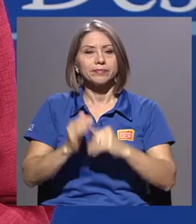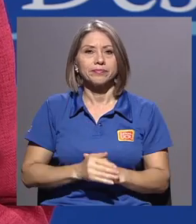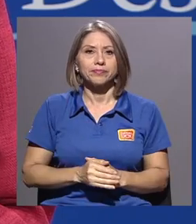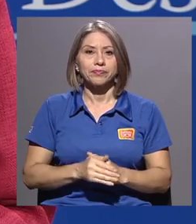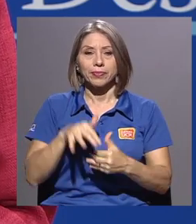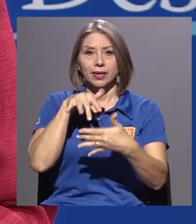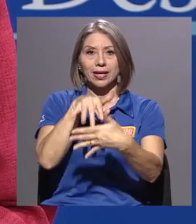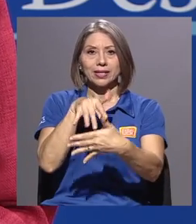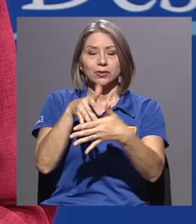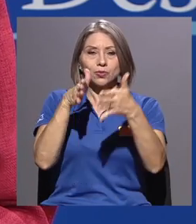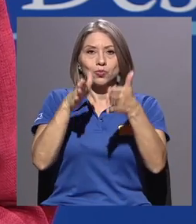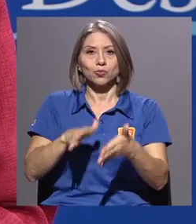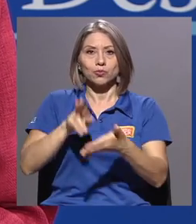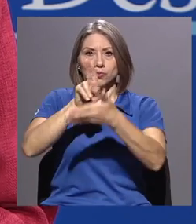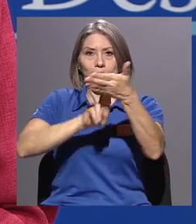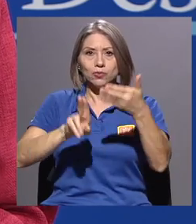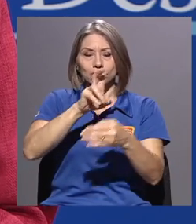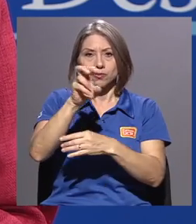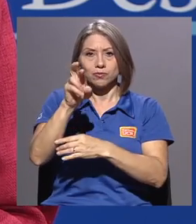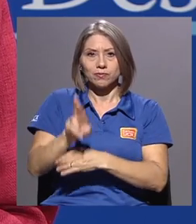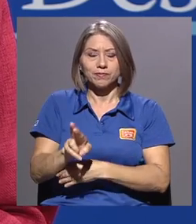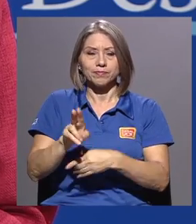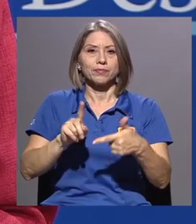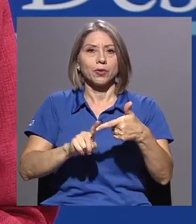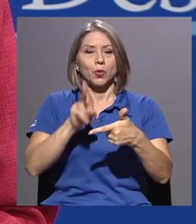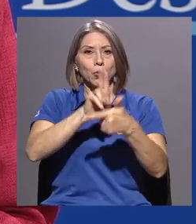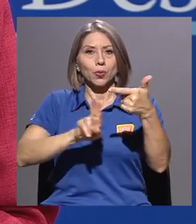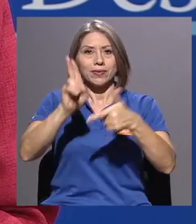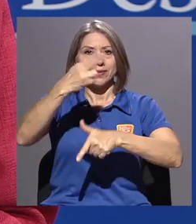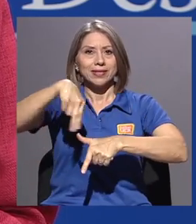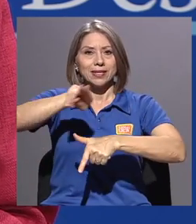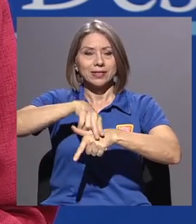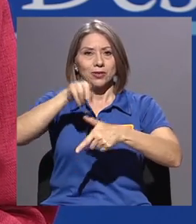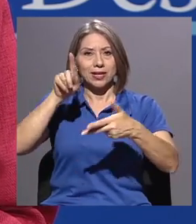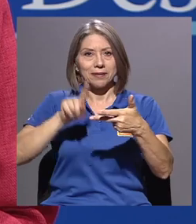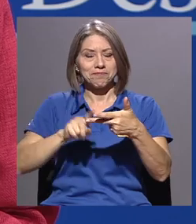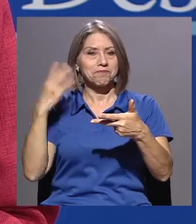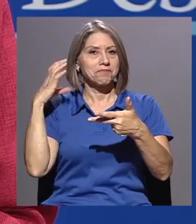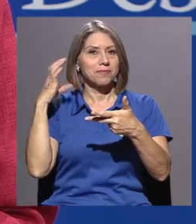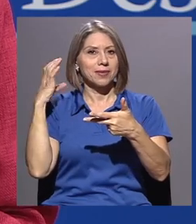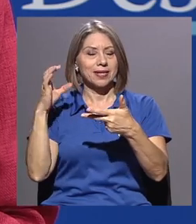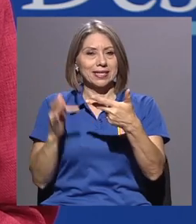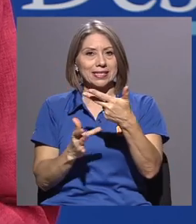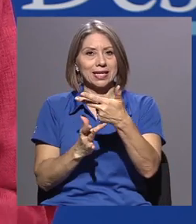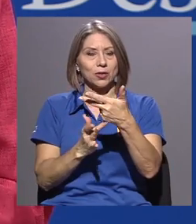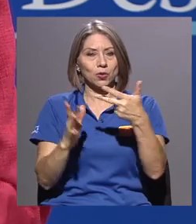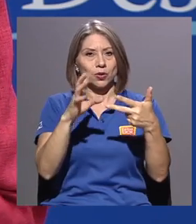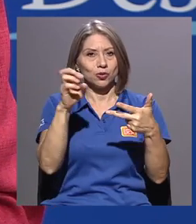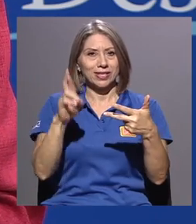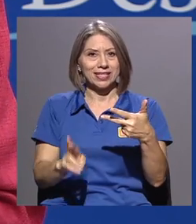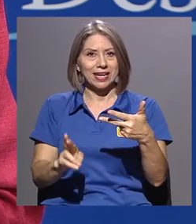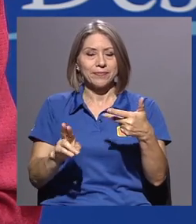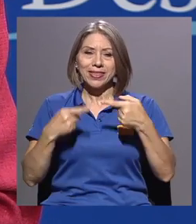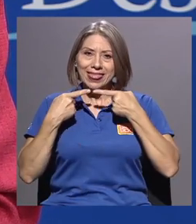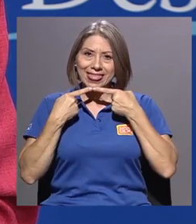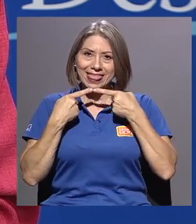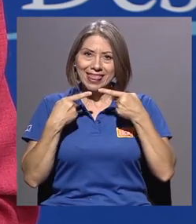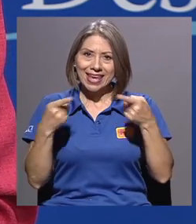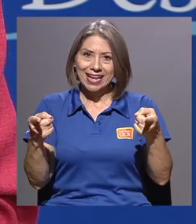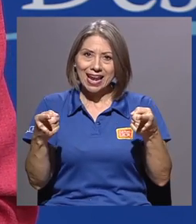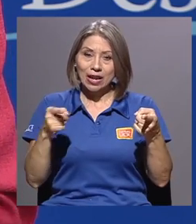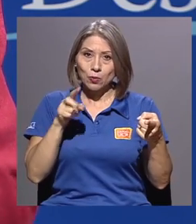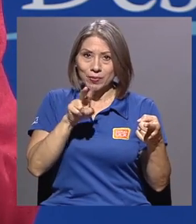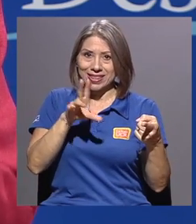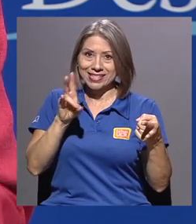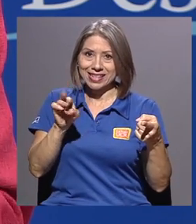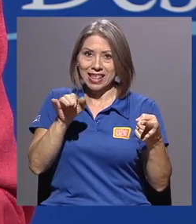Estudiantes de la Universidad de Costa Rica, la Universidad Nacional y el Instituto Tecnológico de Costa Rica se declararon este 27